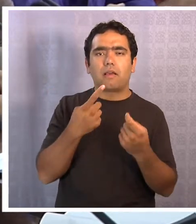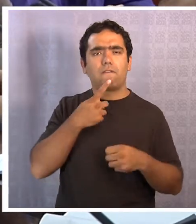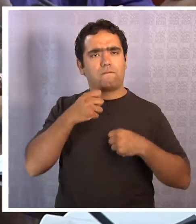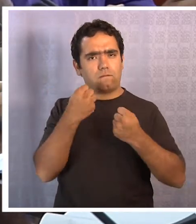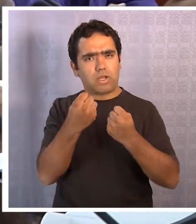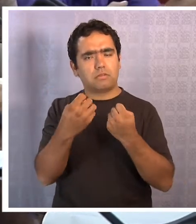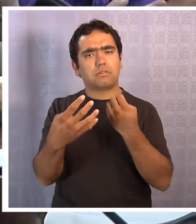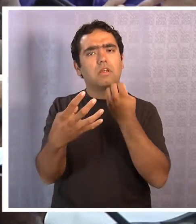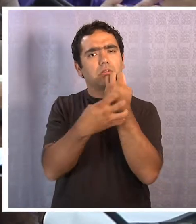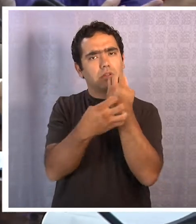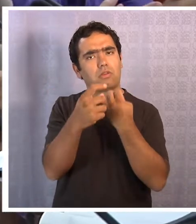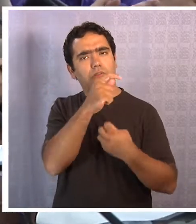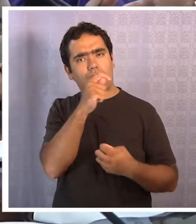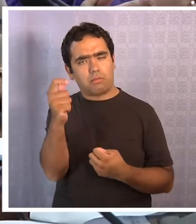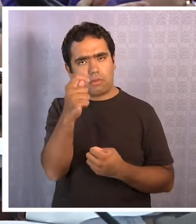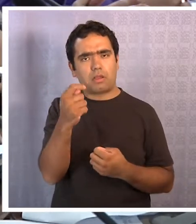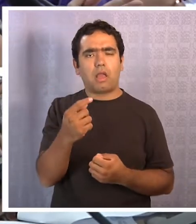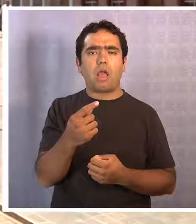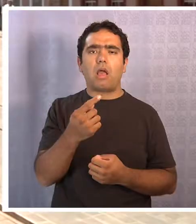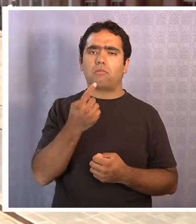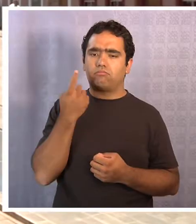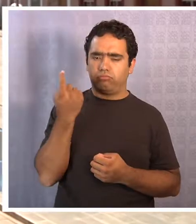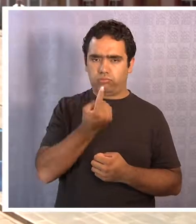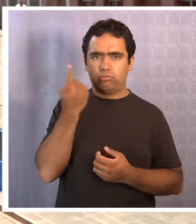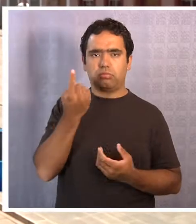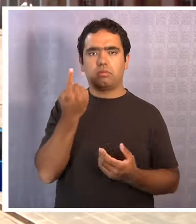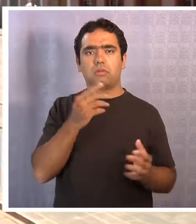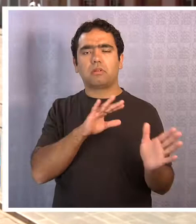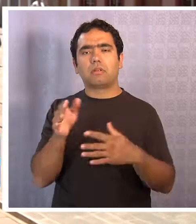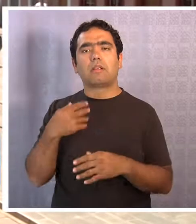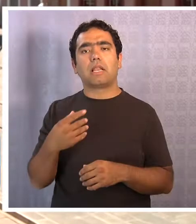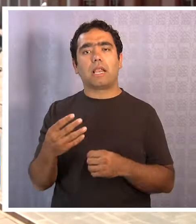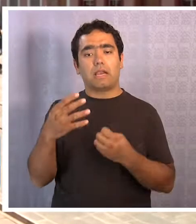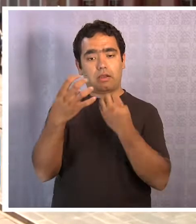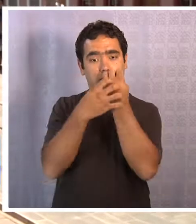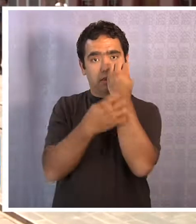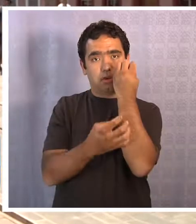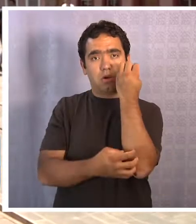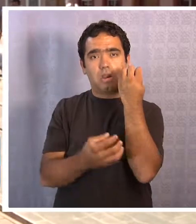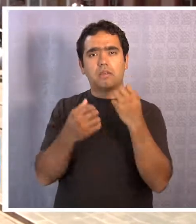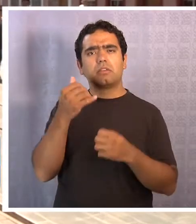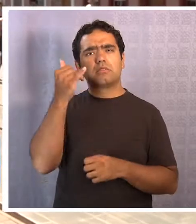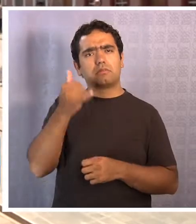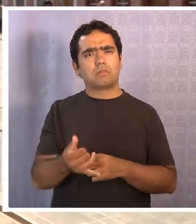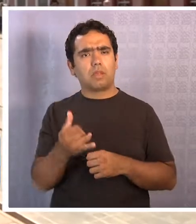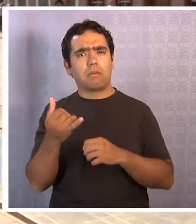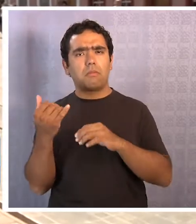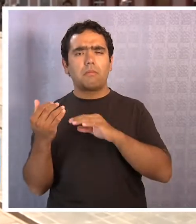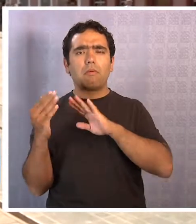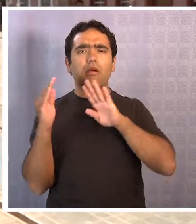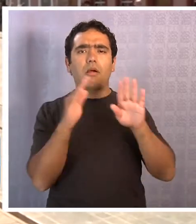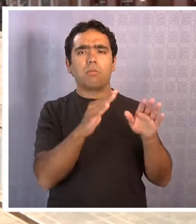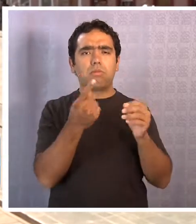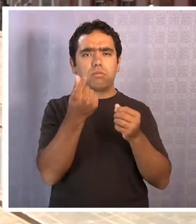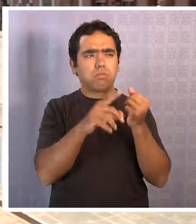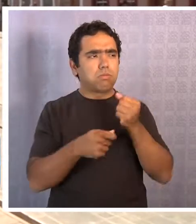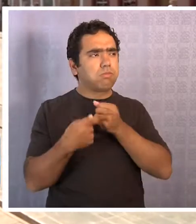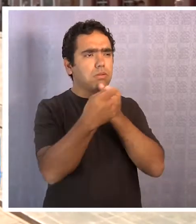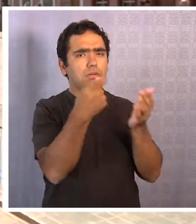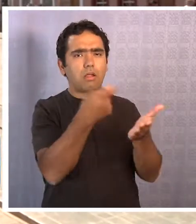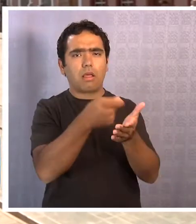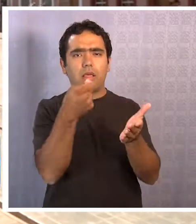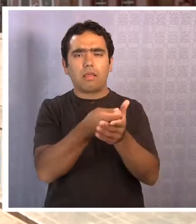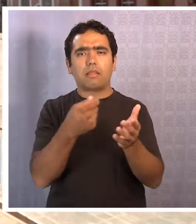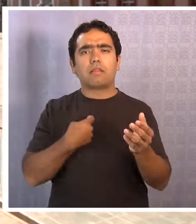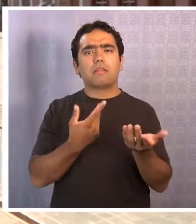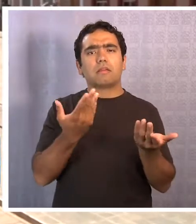autonomía regional. En las regiones que son los que aportan realmente al erario nacional y especialmente la primera región de Tarapacá, por